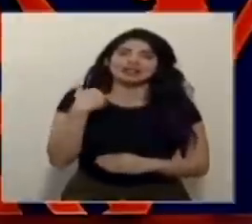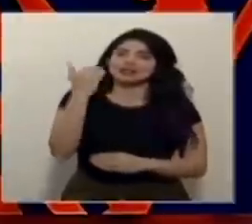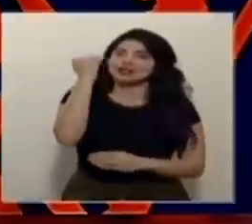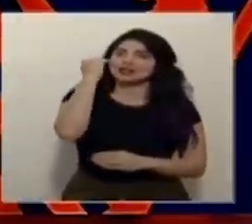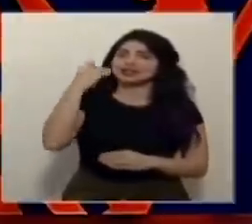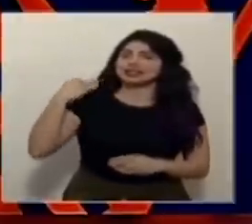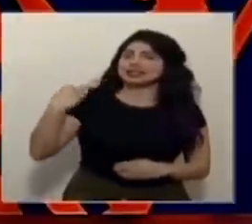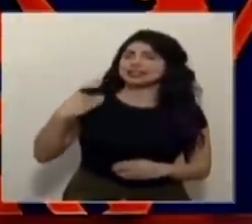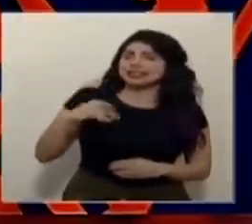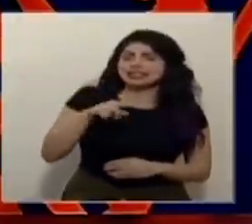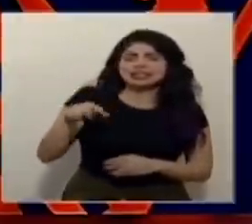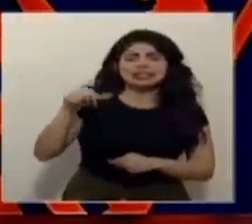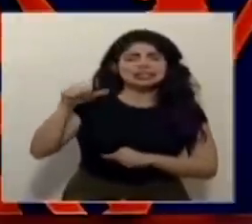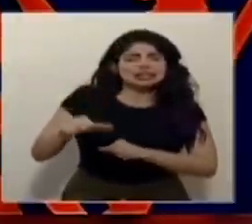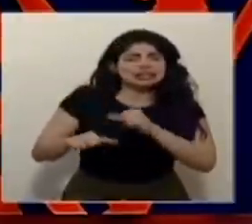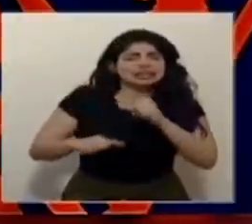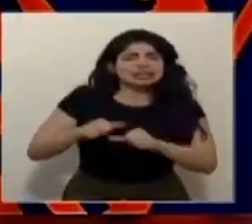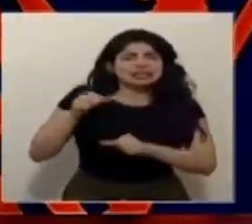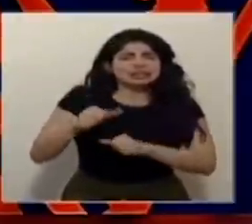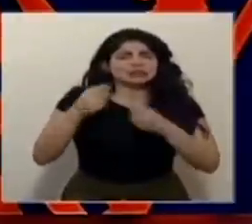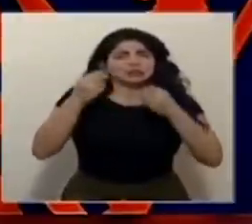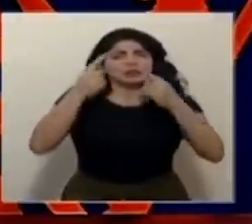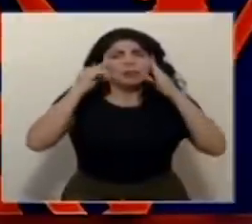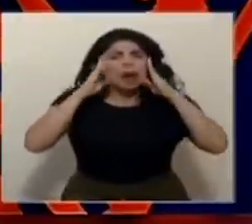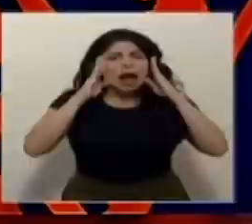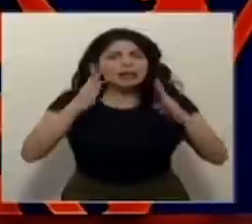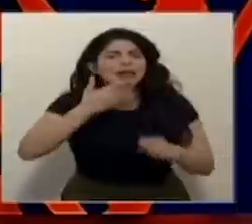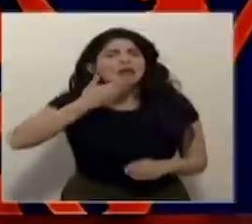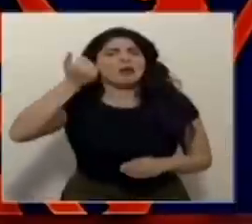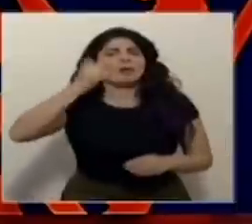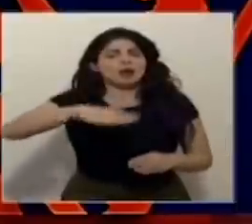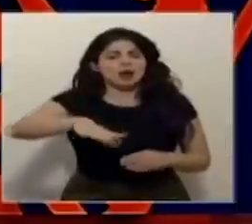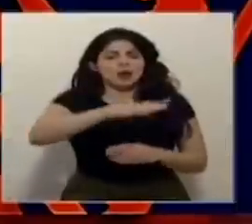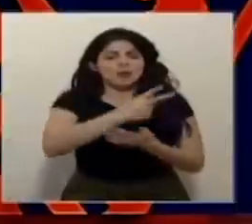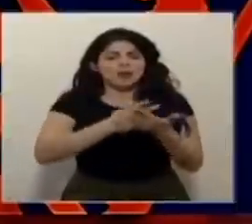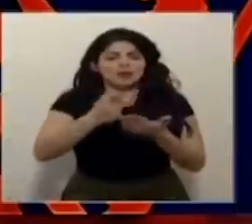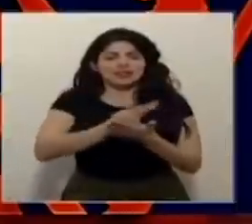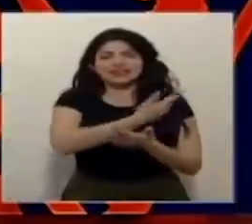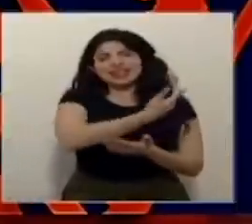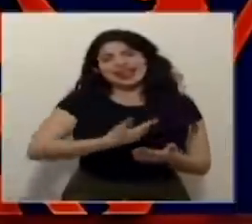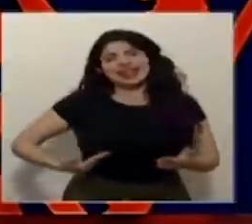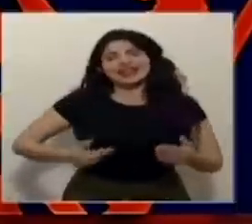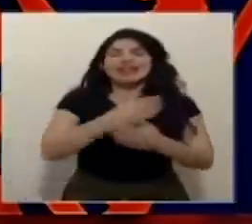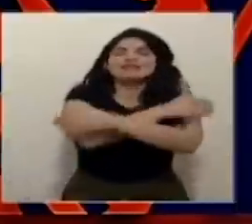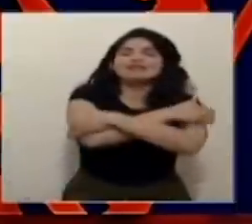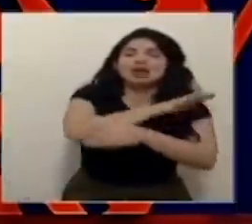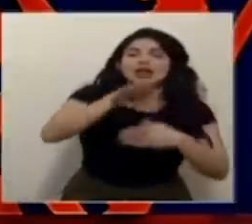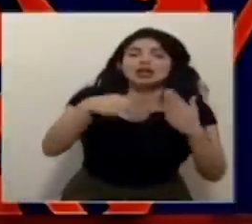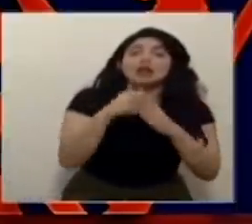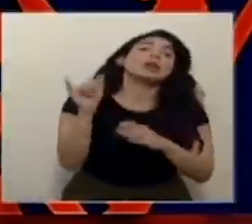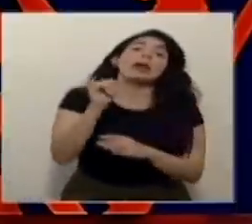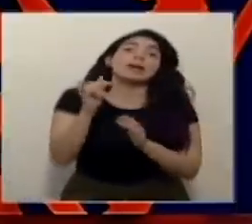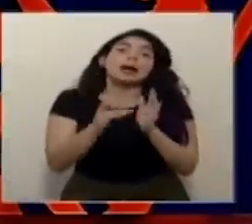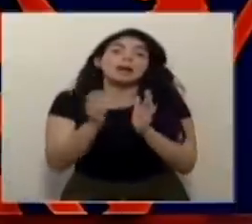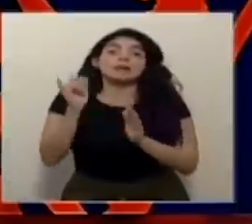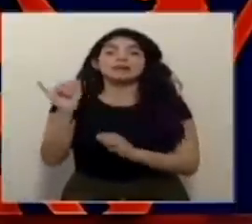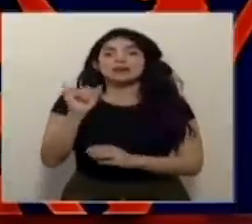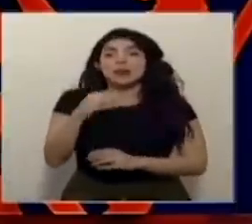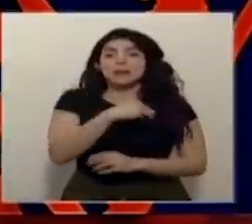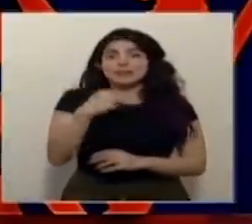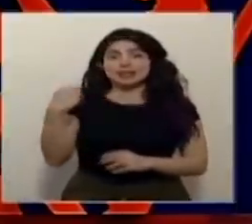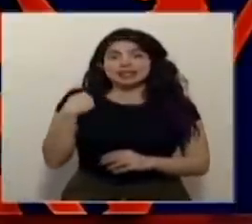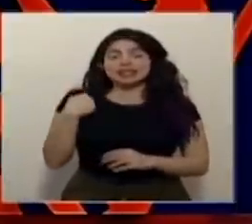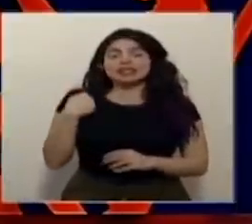que día a día se esfuerzan muchísimo para brindar la mejor atención posible a la provincia de Heredia. Un abrazo a todos. También quiero aprovechar, igual que el señor